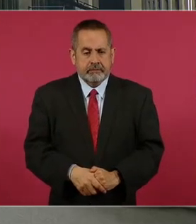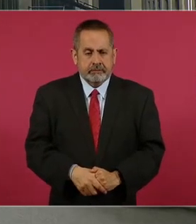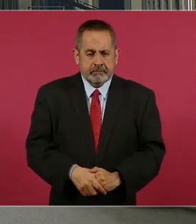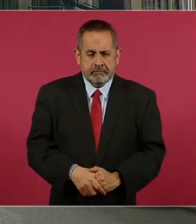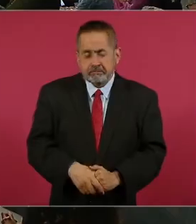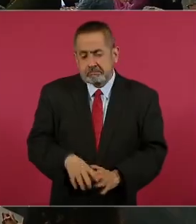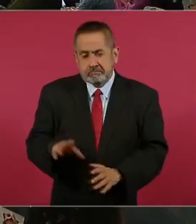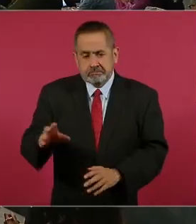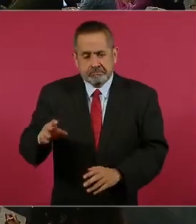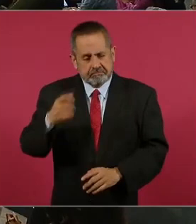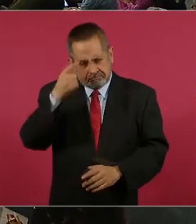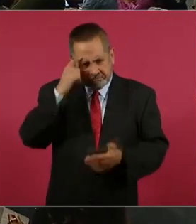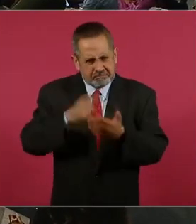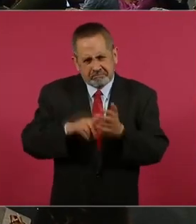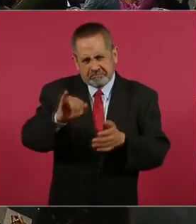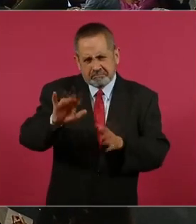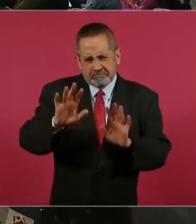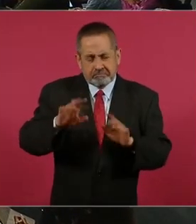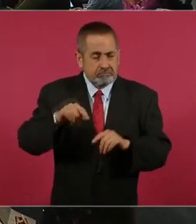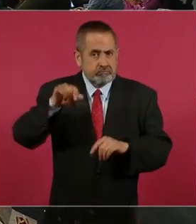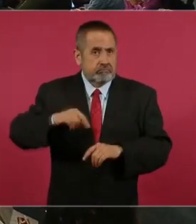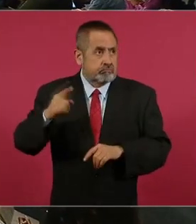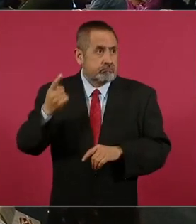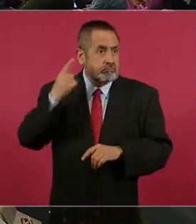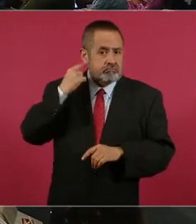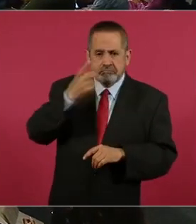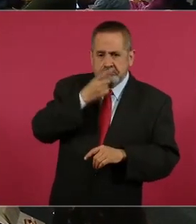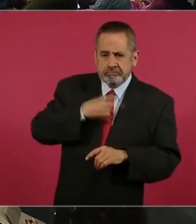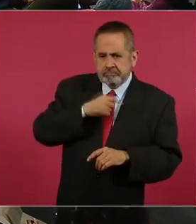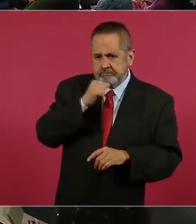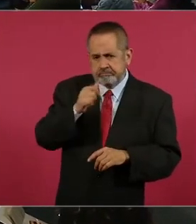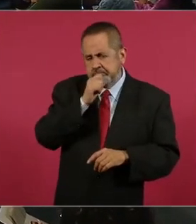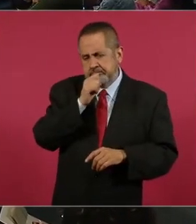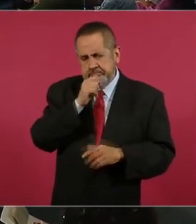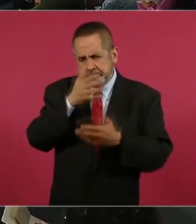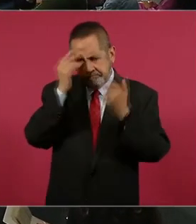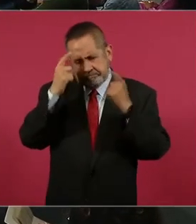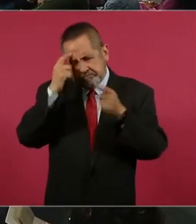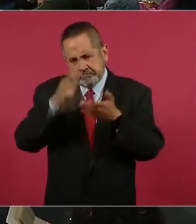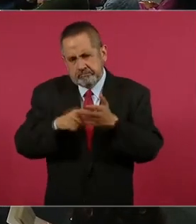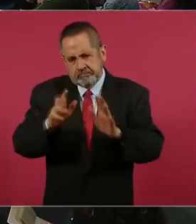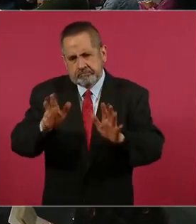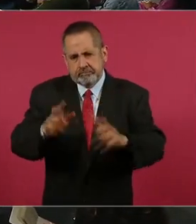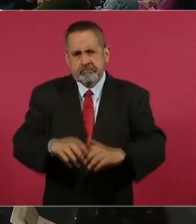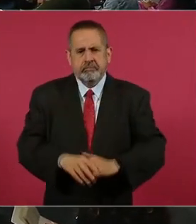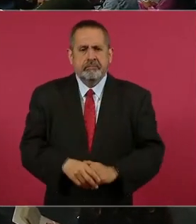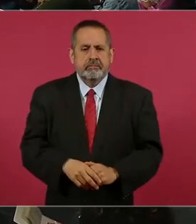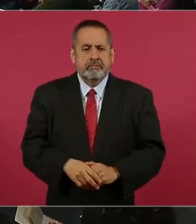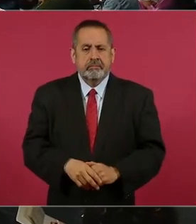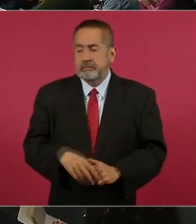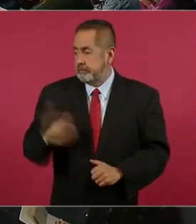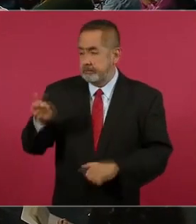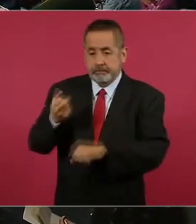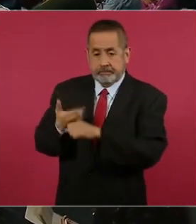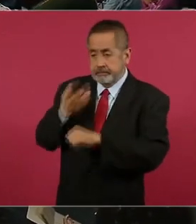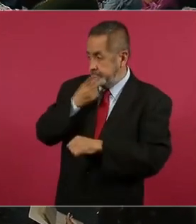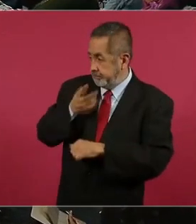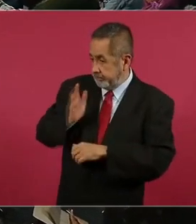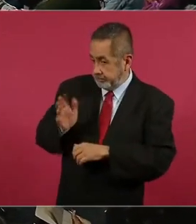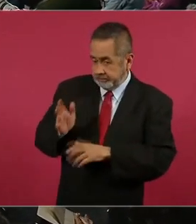yo creo que sí. Hoy no tengo yo información, pero ya aquí está la secretaria.